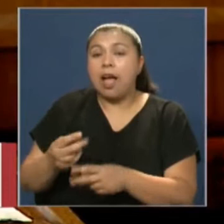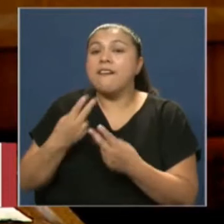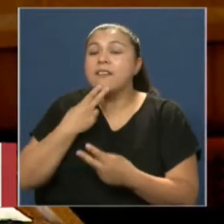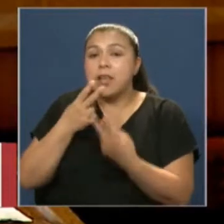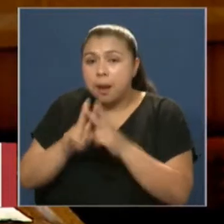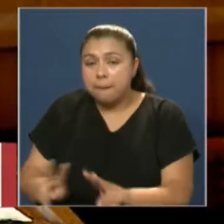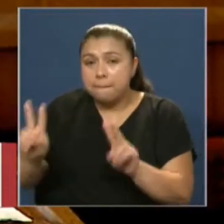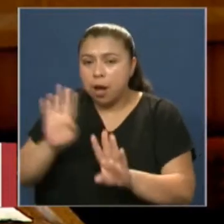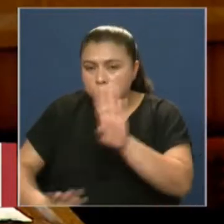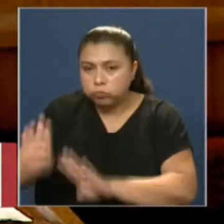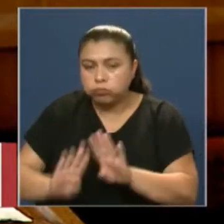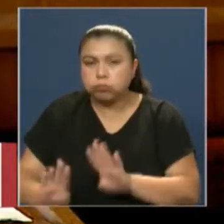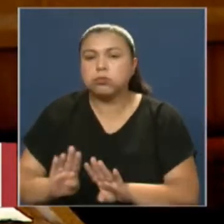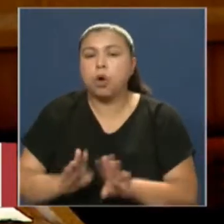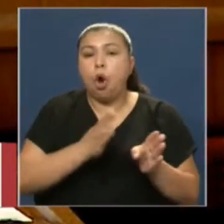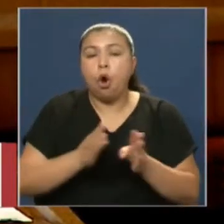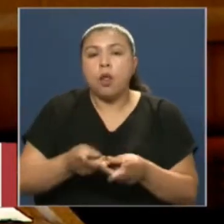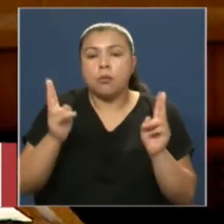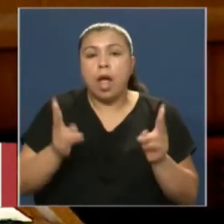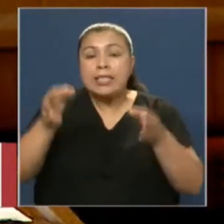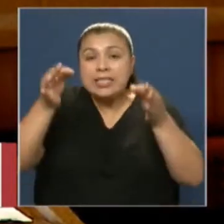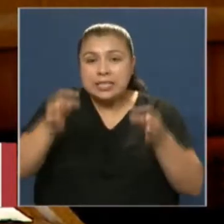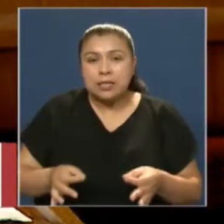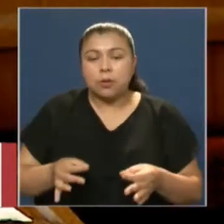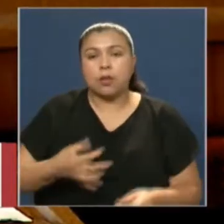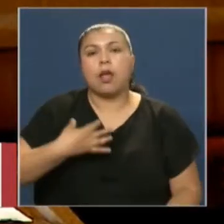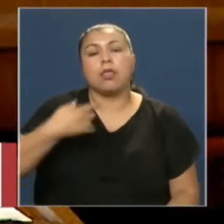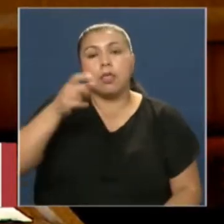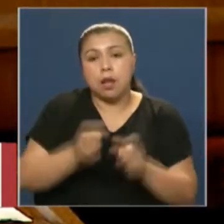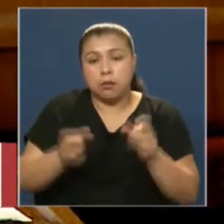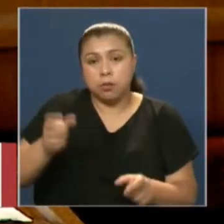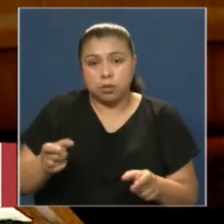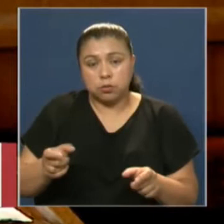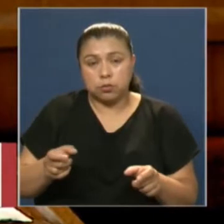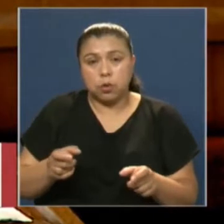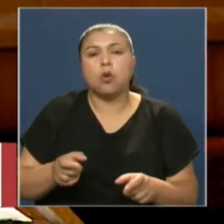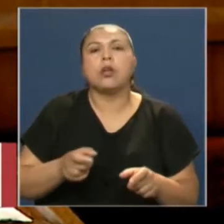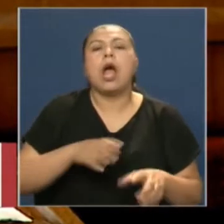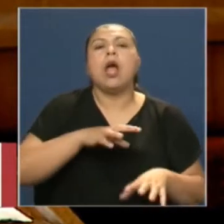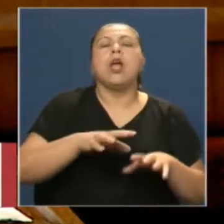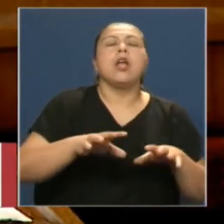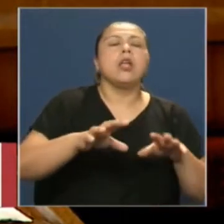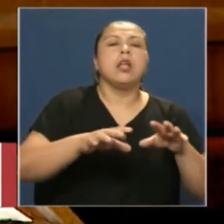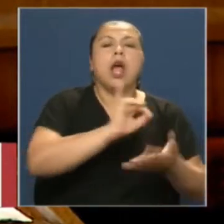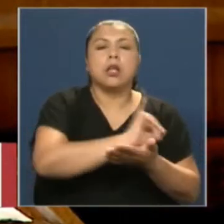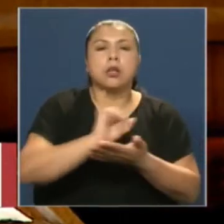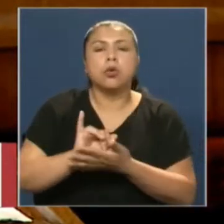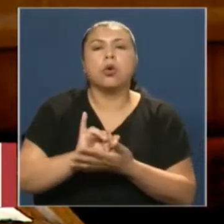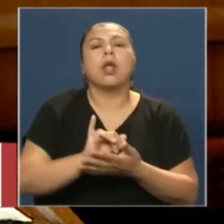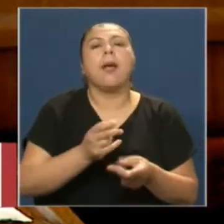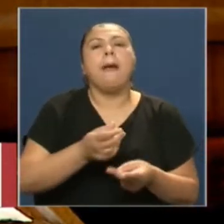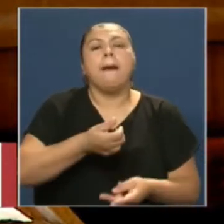siempre el orden público, la seguridad de las personas y los bienes tanto públicos como privados. Por ello, es que